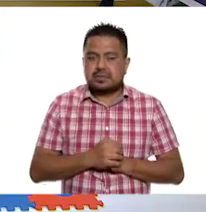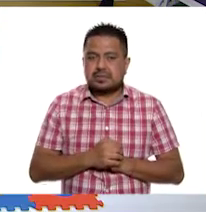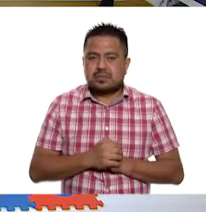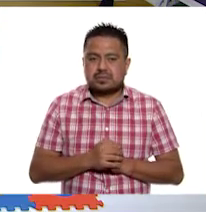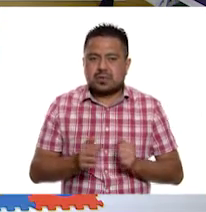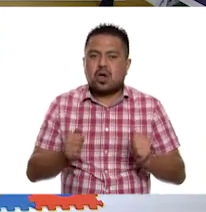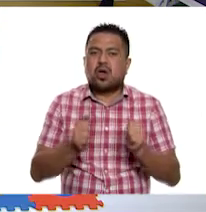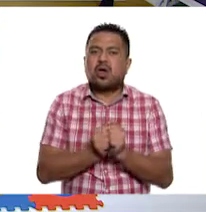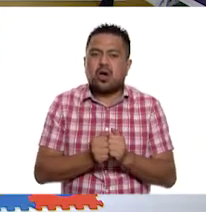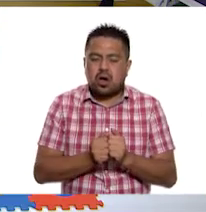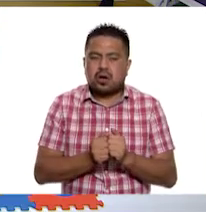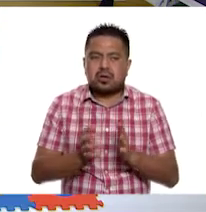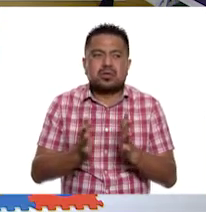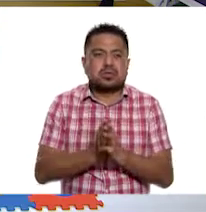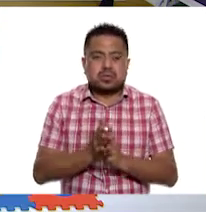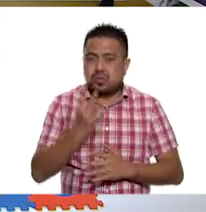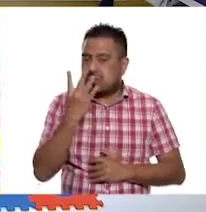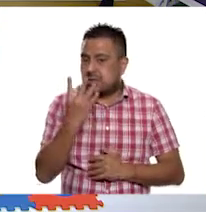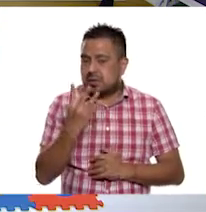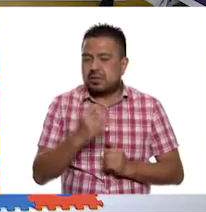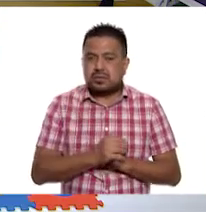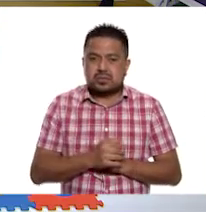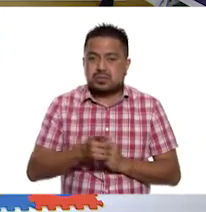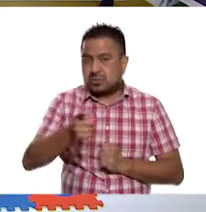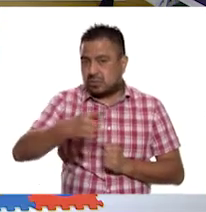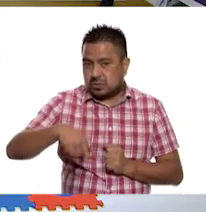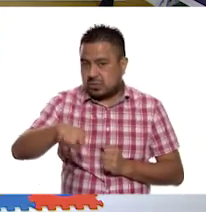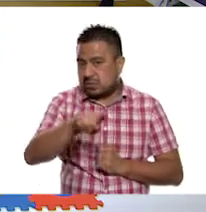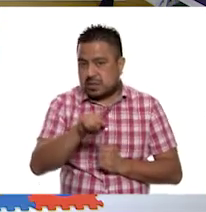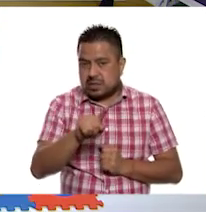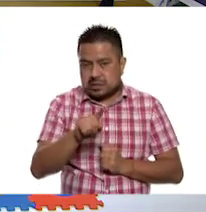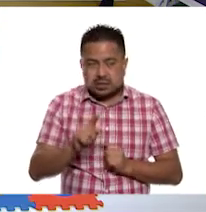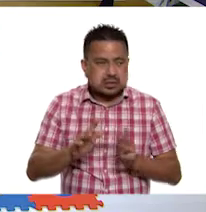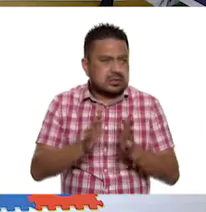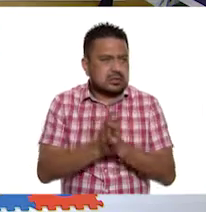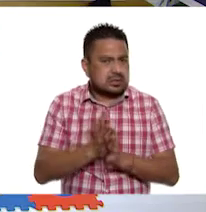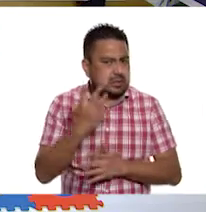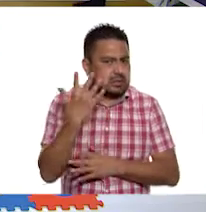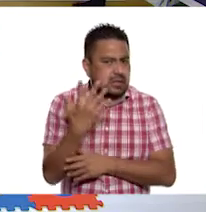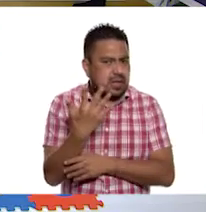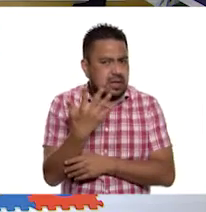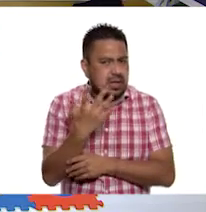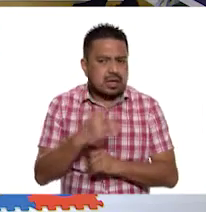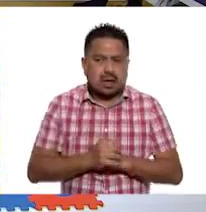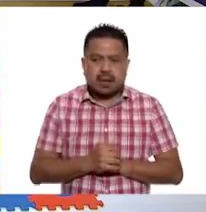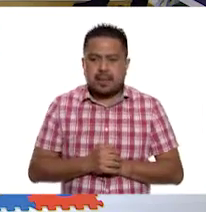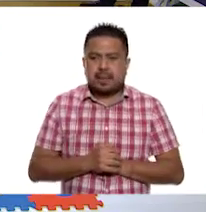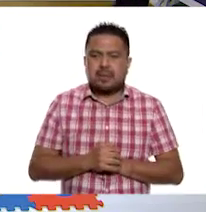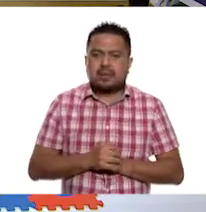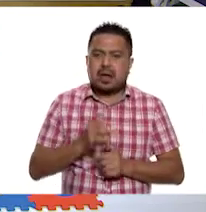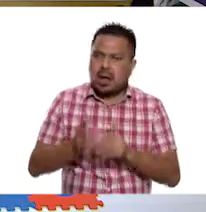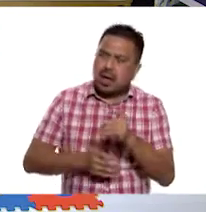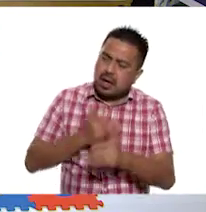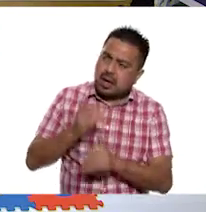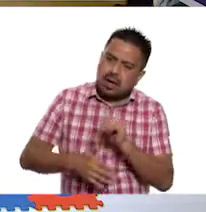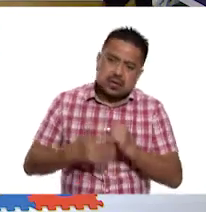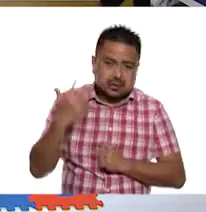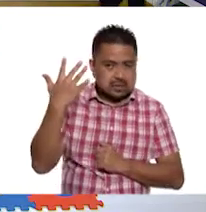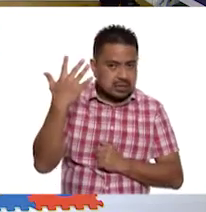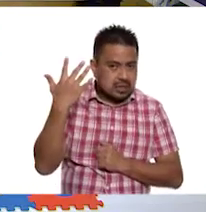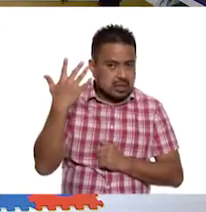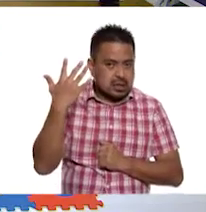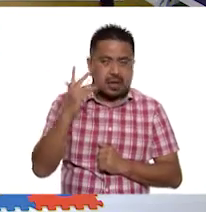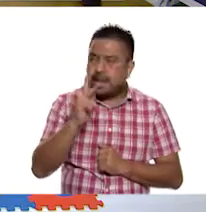Con. Cuatro. Ustedes. Cinco. Exacto. ahí al final le anotamos cinco.